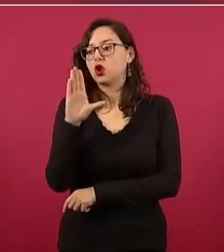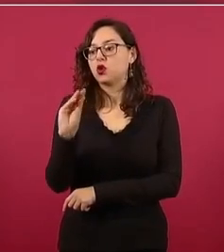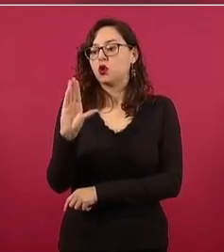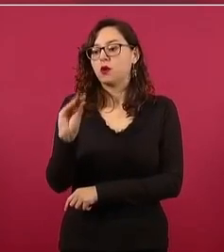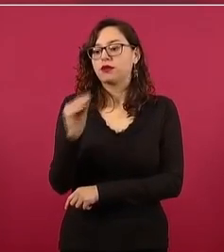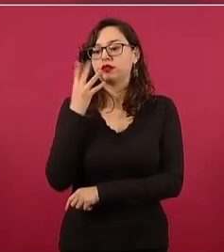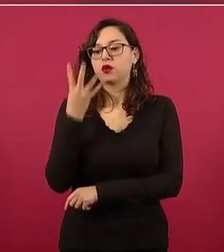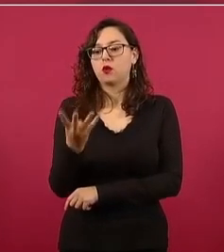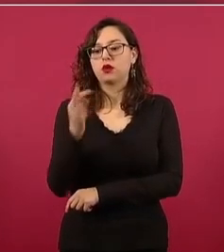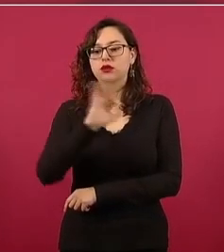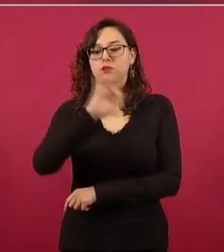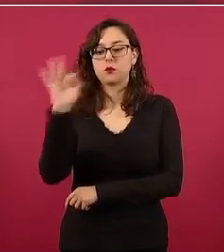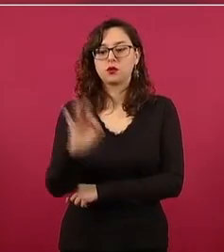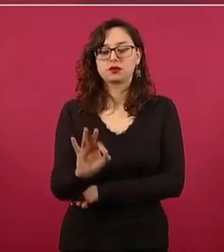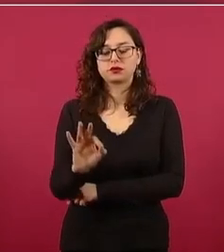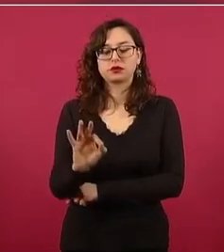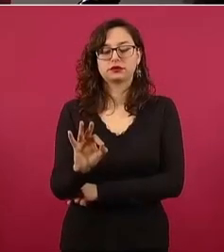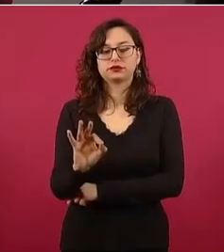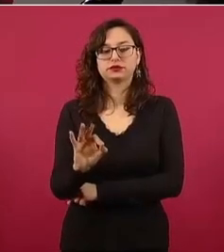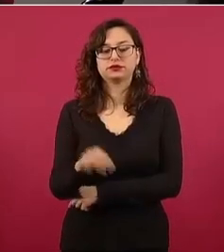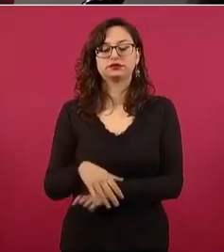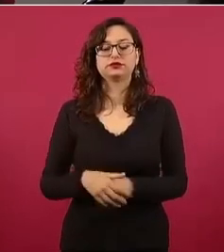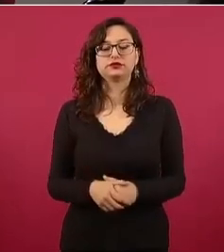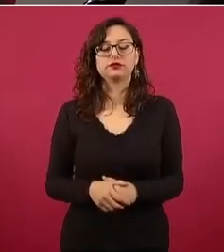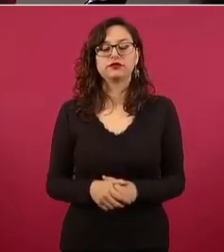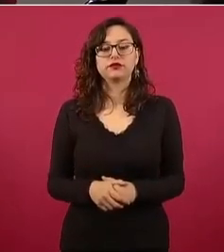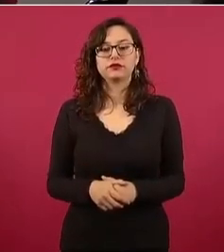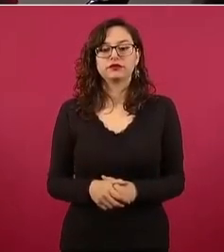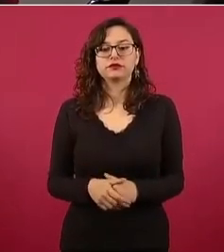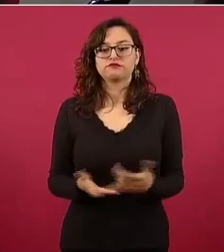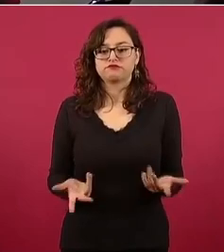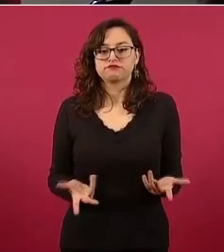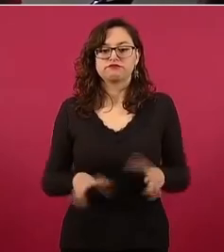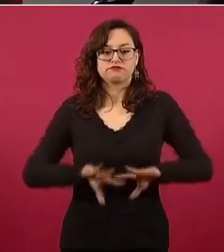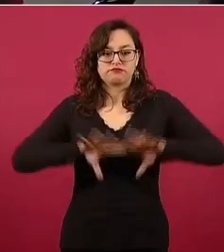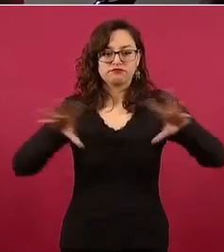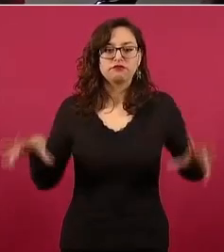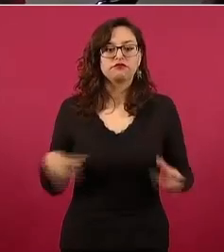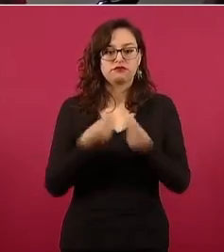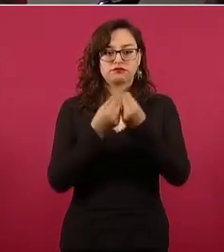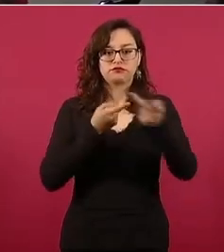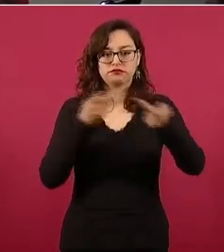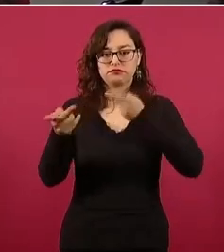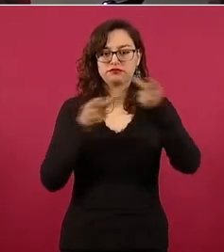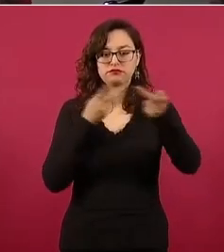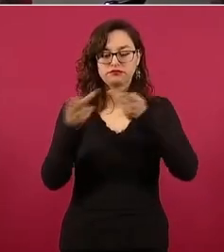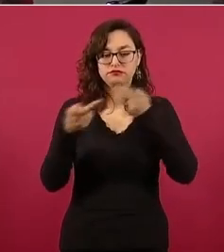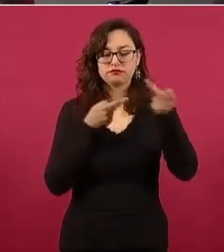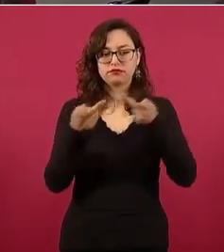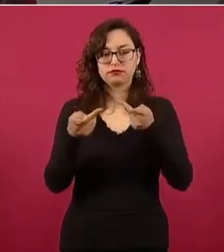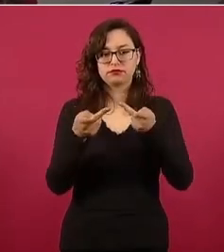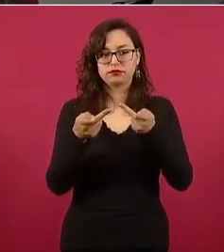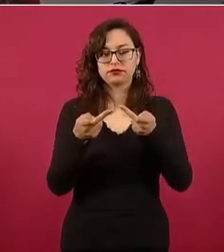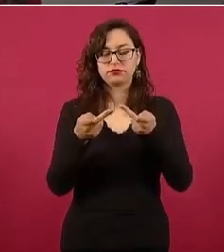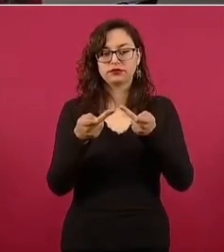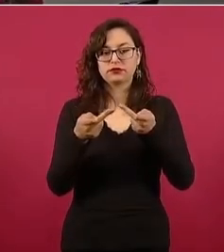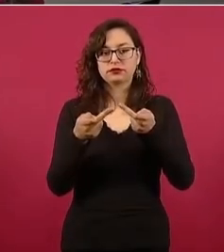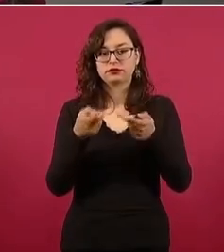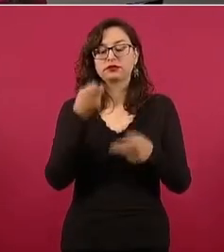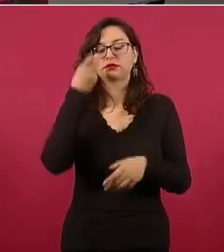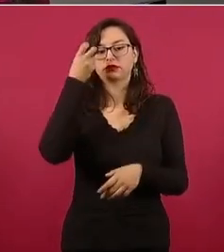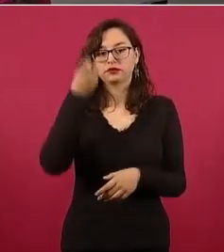ciento, en toda la estructura. Y vamos a seguir